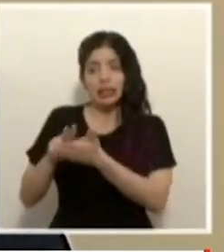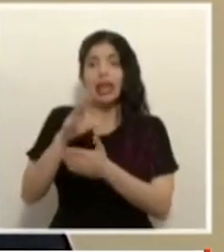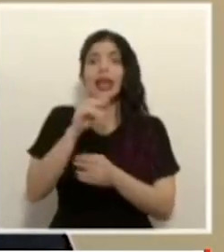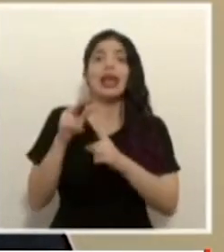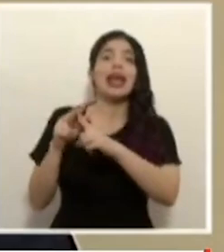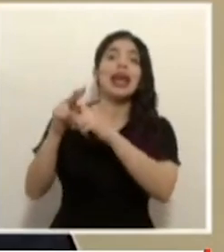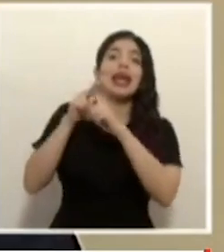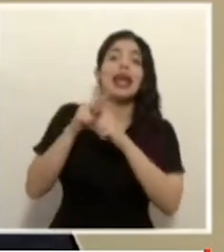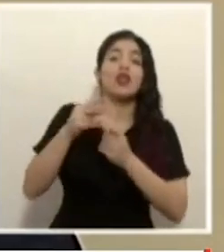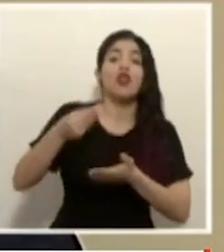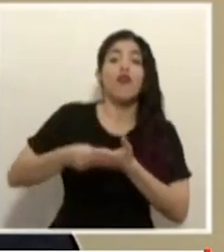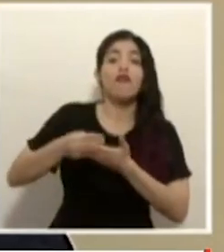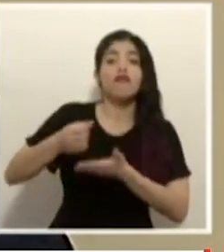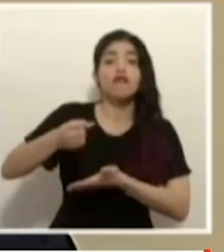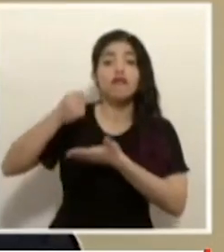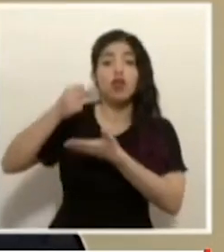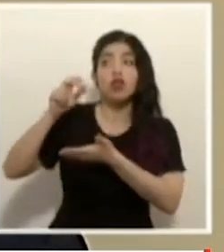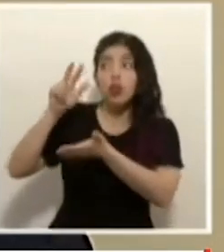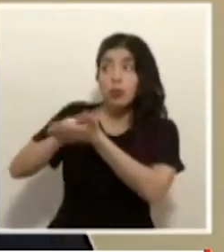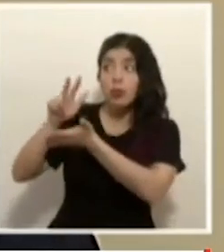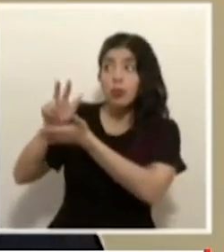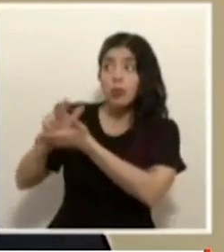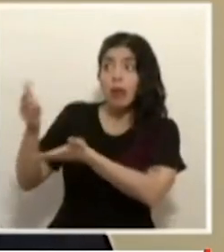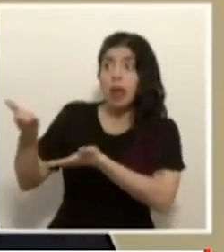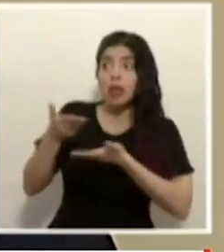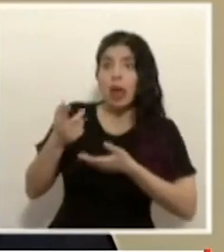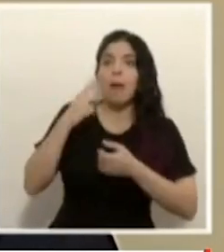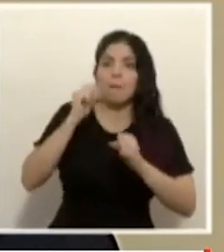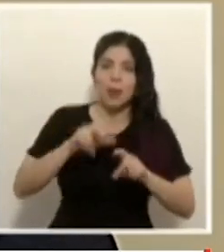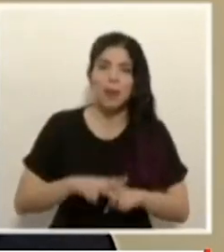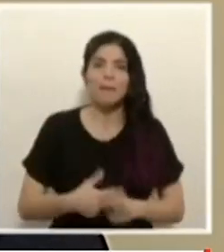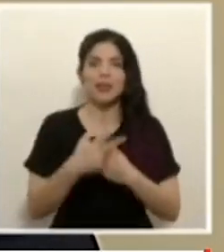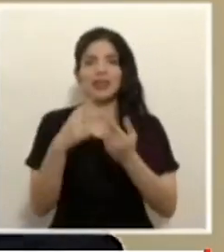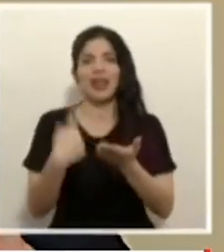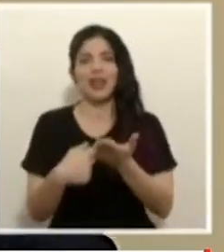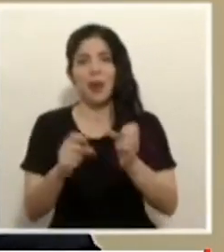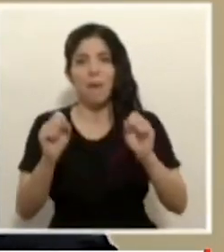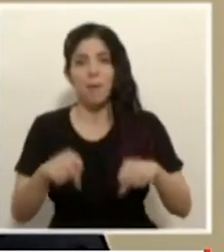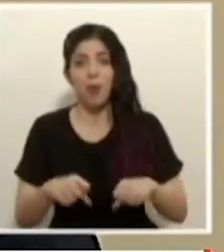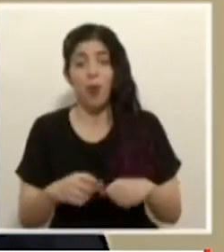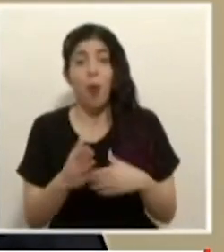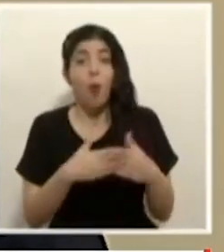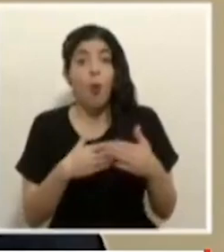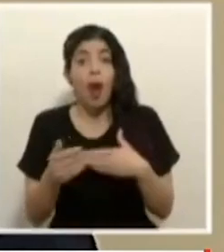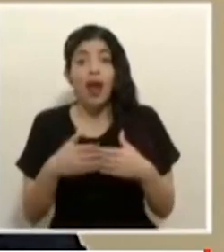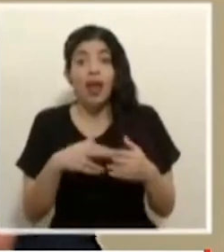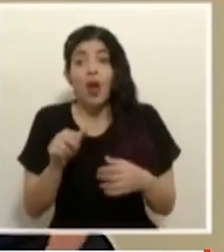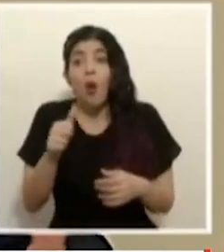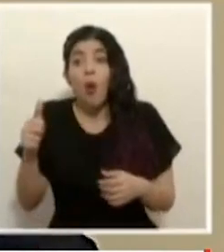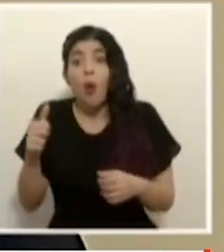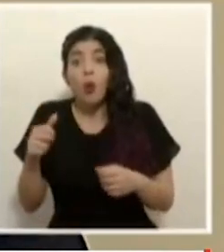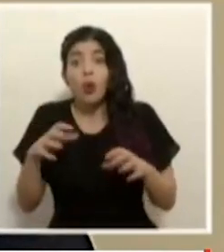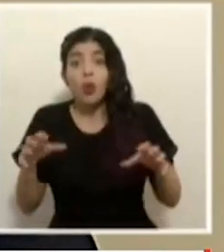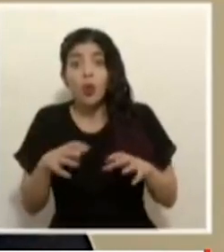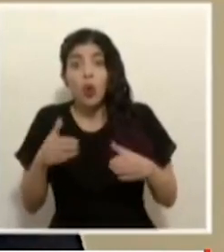para poder llegar a abrir esa discusión cualquier cosa que hagamos antes de eso sería